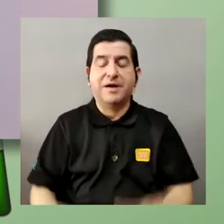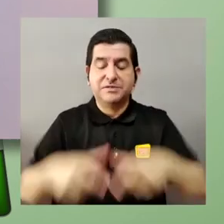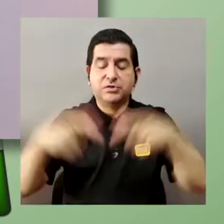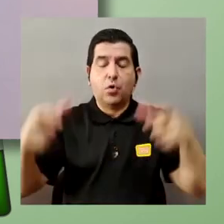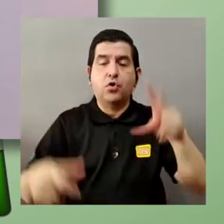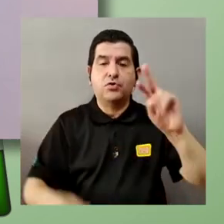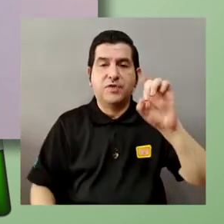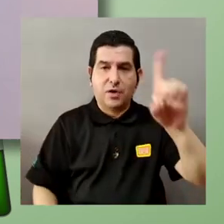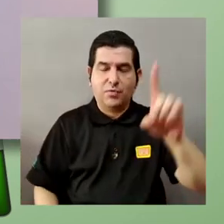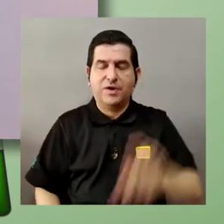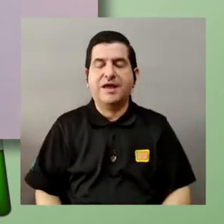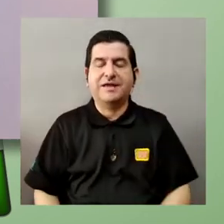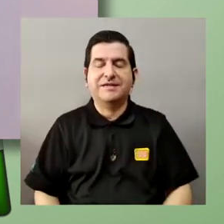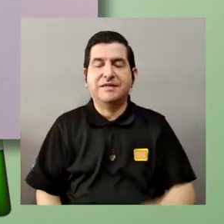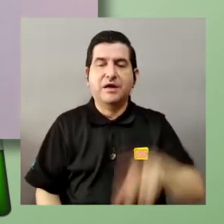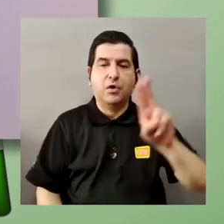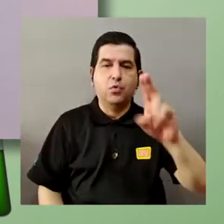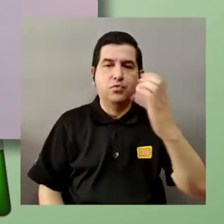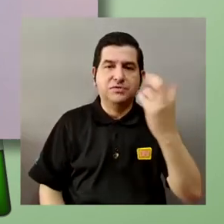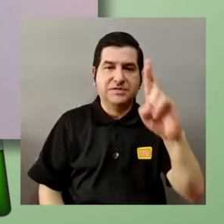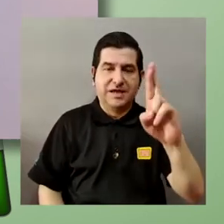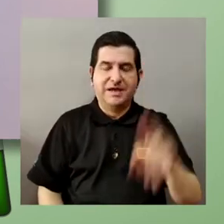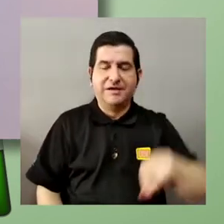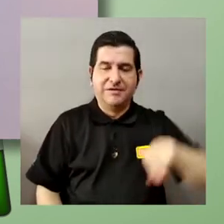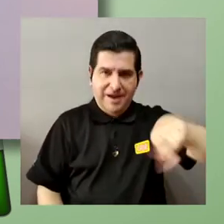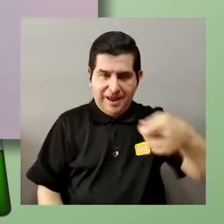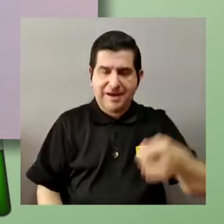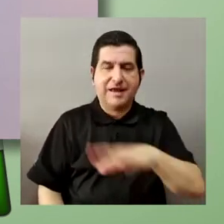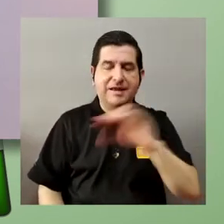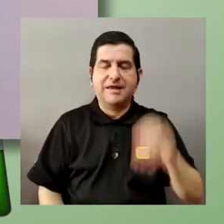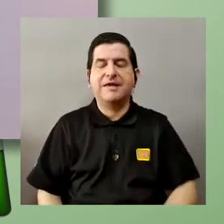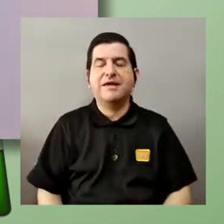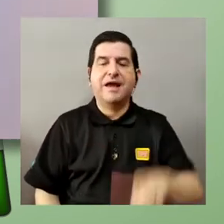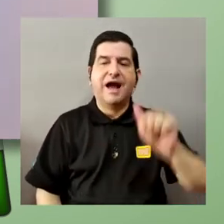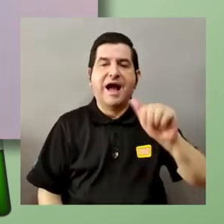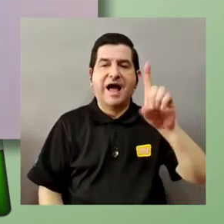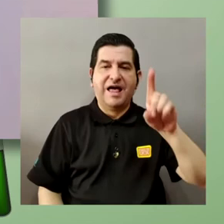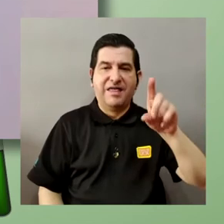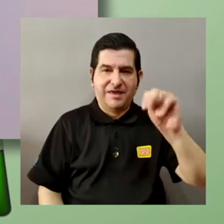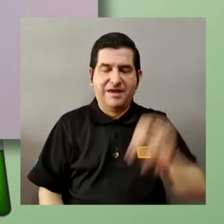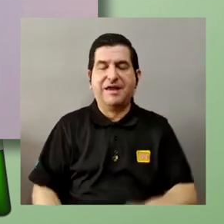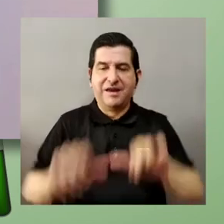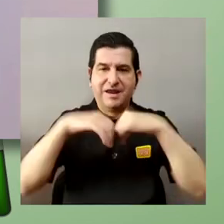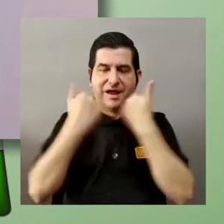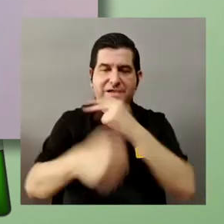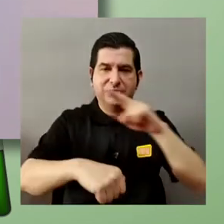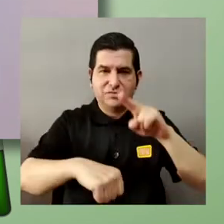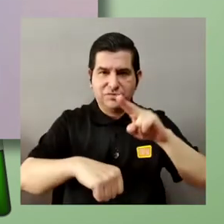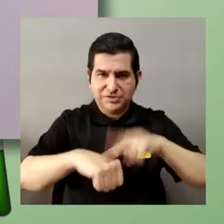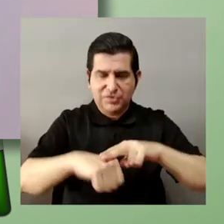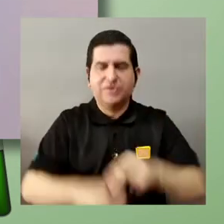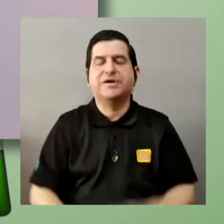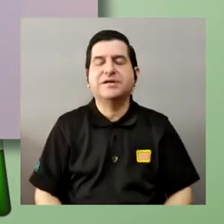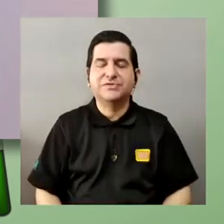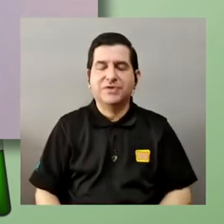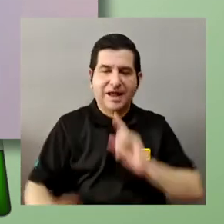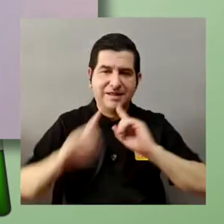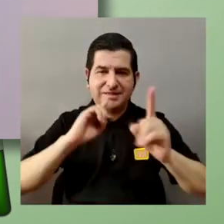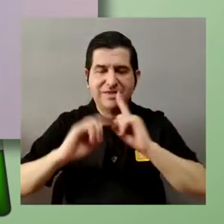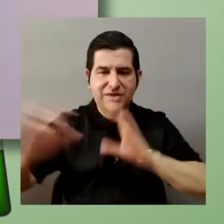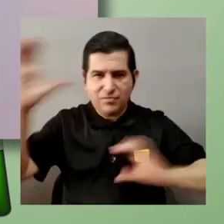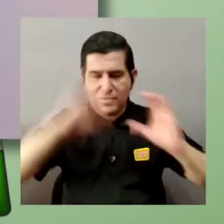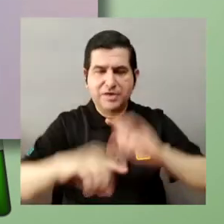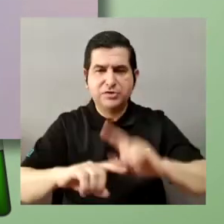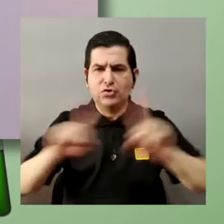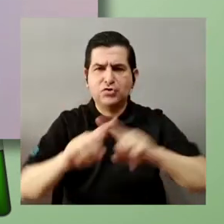onda unet de canal UCR y de ADN la asociación para la divulgación nacional de las ciencias se va a estar retransmitiendo más